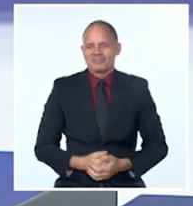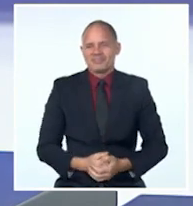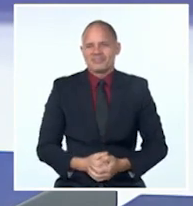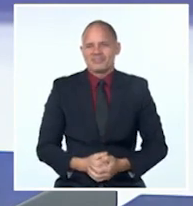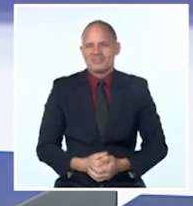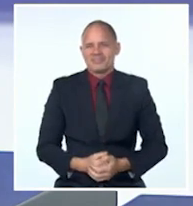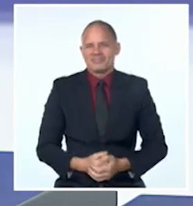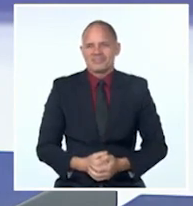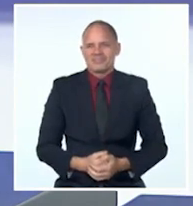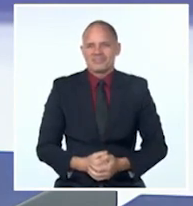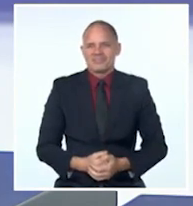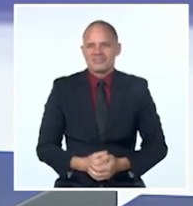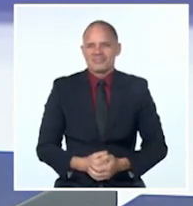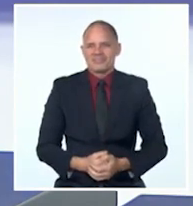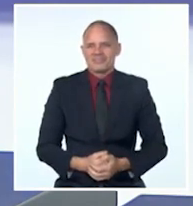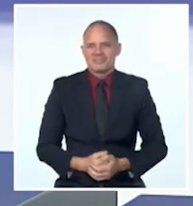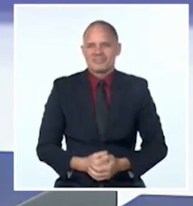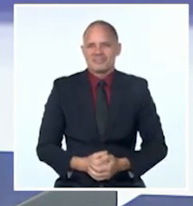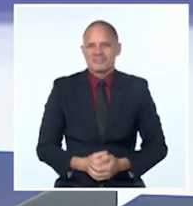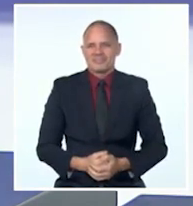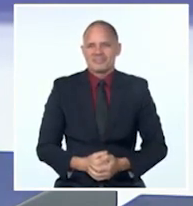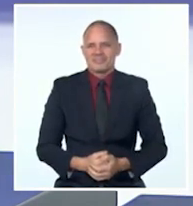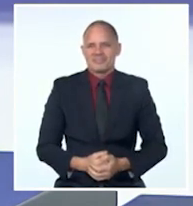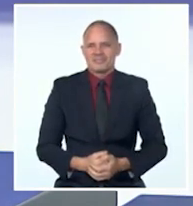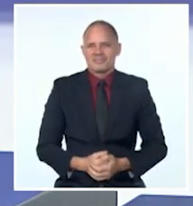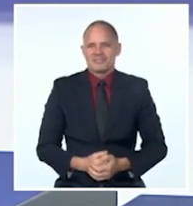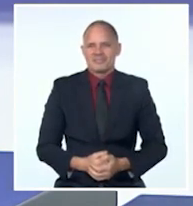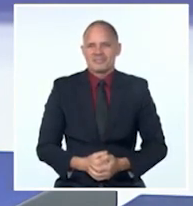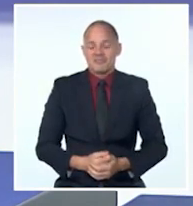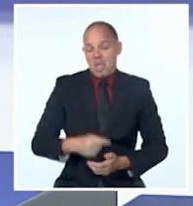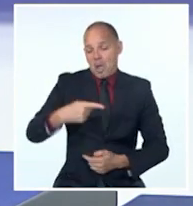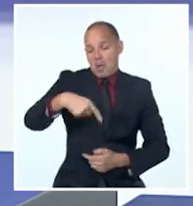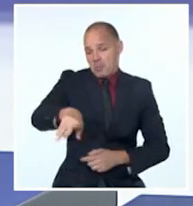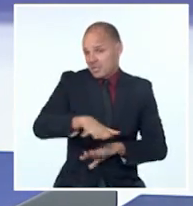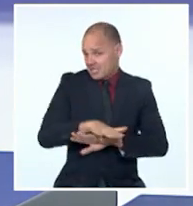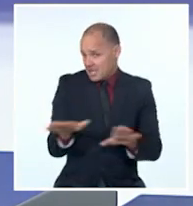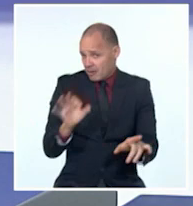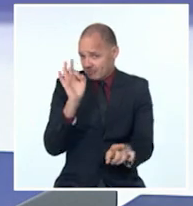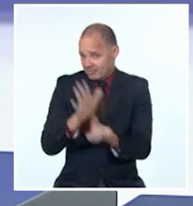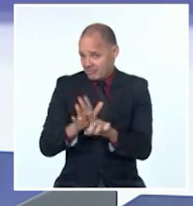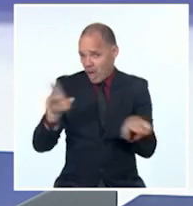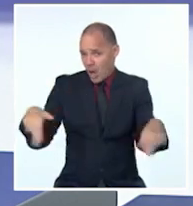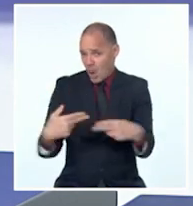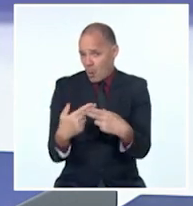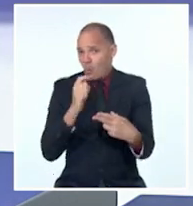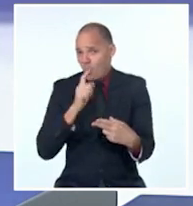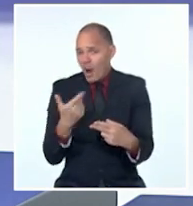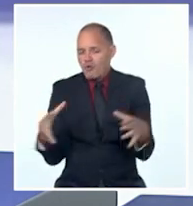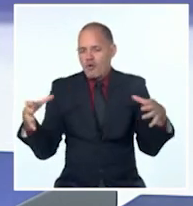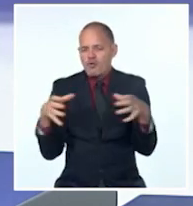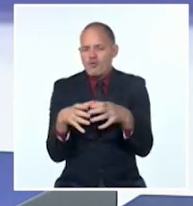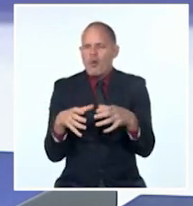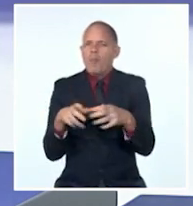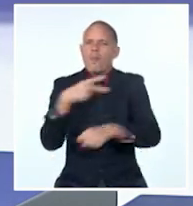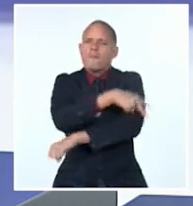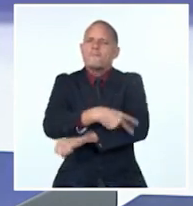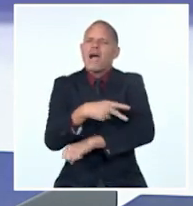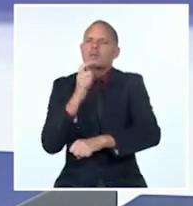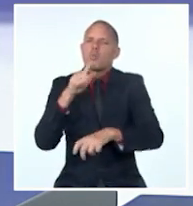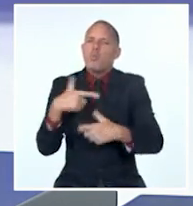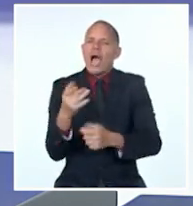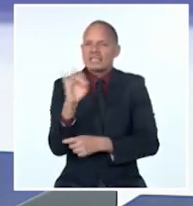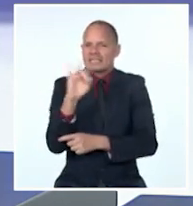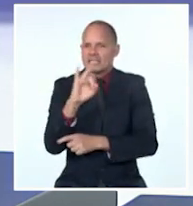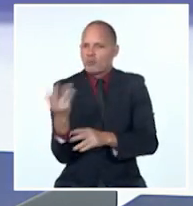Y a pocos días de celebrarse en La Habana la cumbre de jefes de Estado y de Gobierno del Grupo de los 77 y China sobre ciencia, tecnología